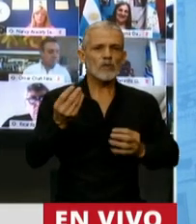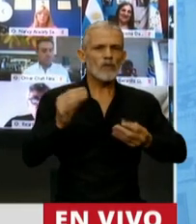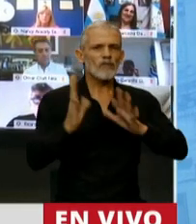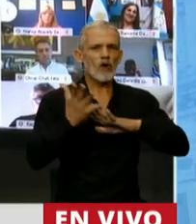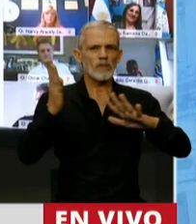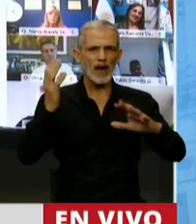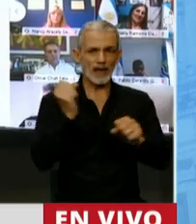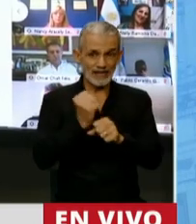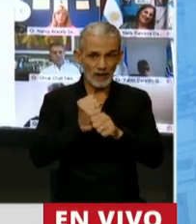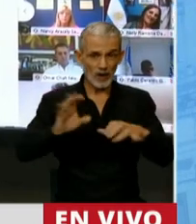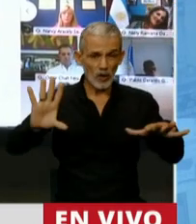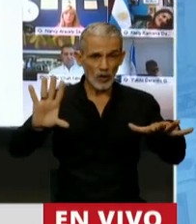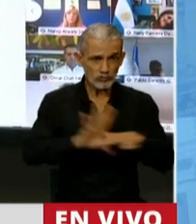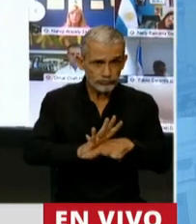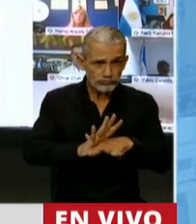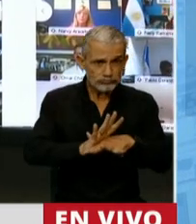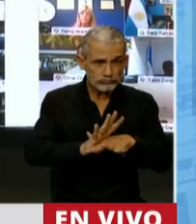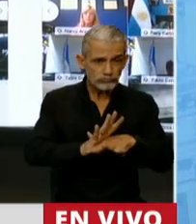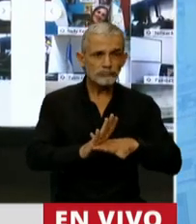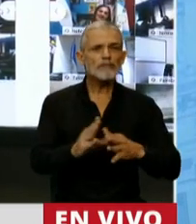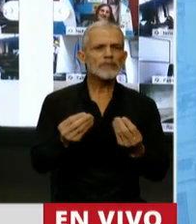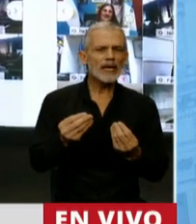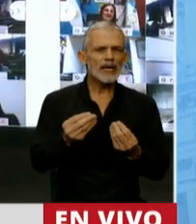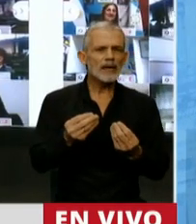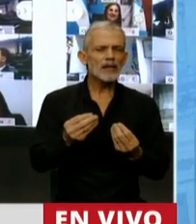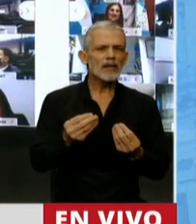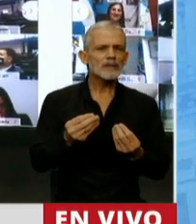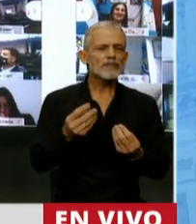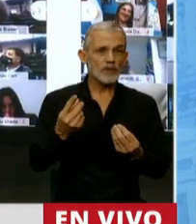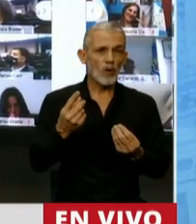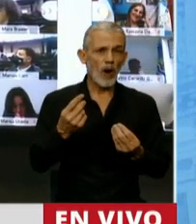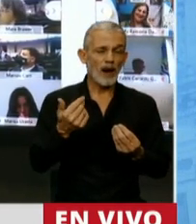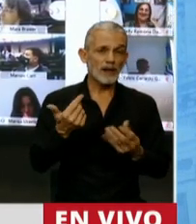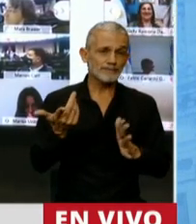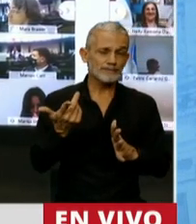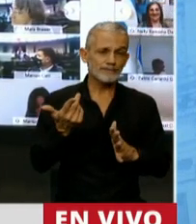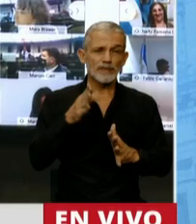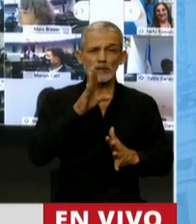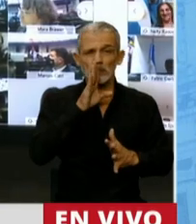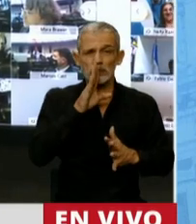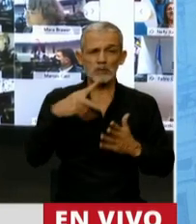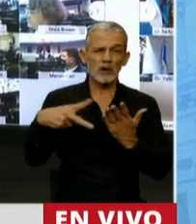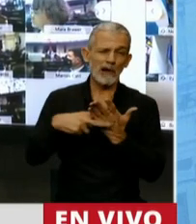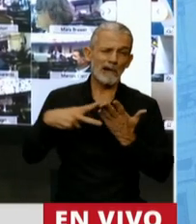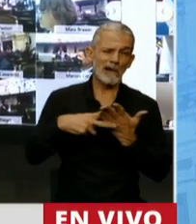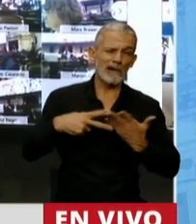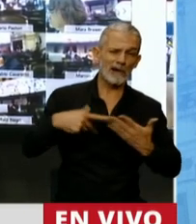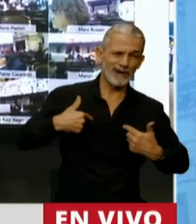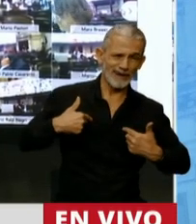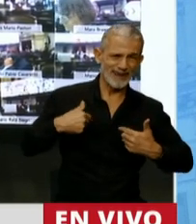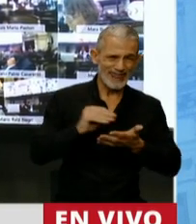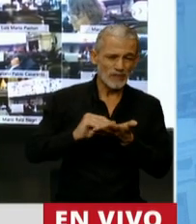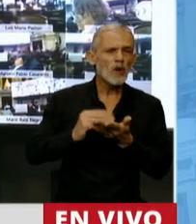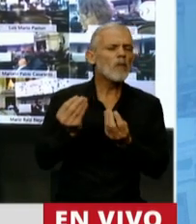que motivó el silenciamiento de un diputado